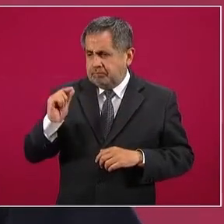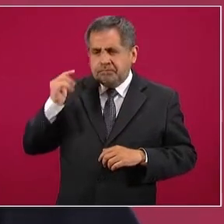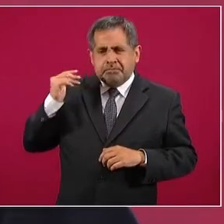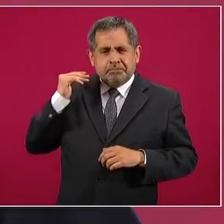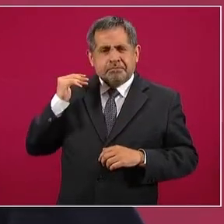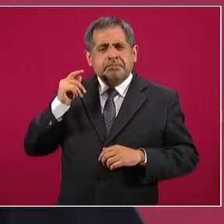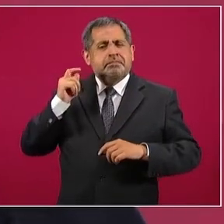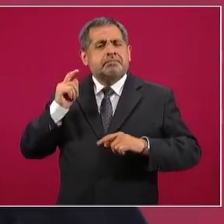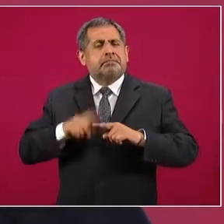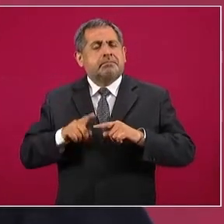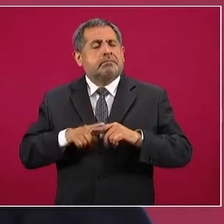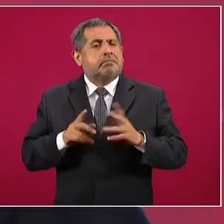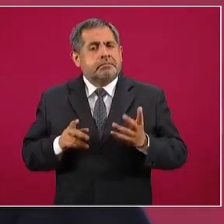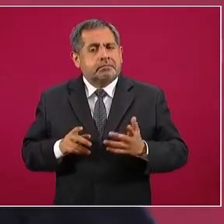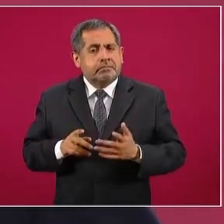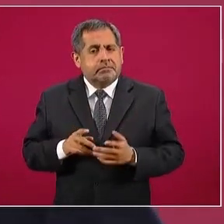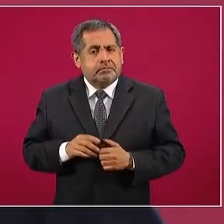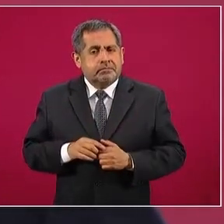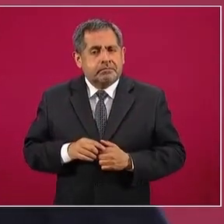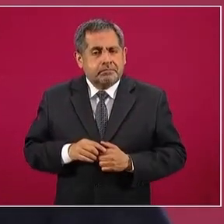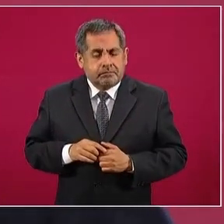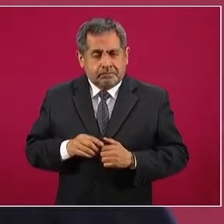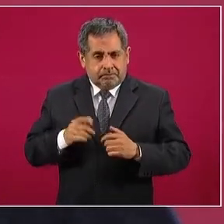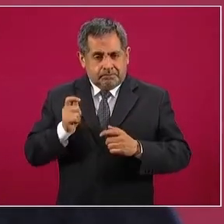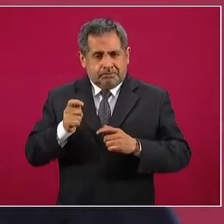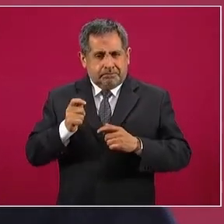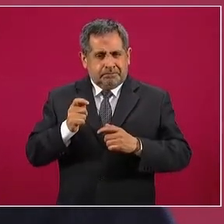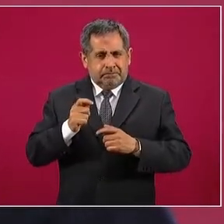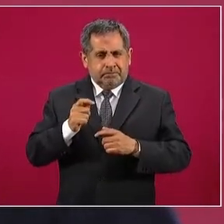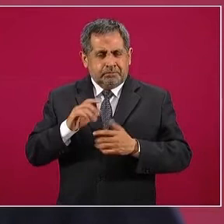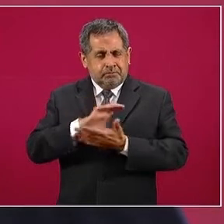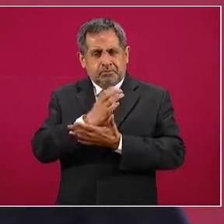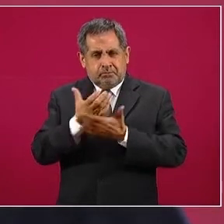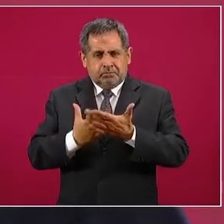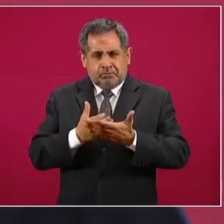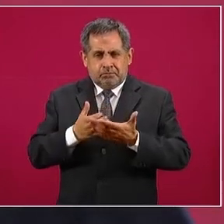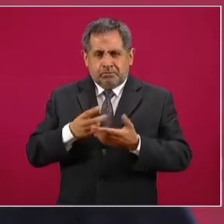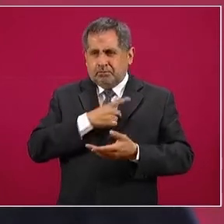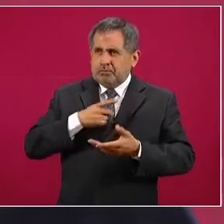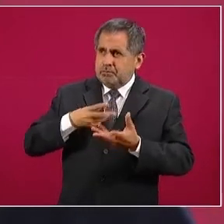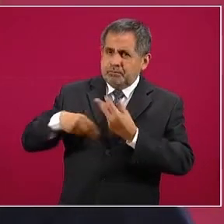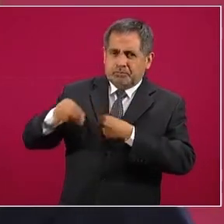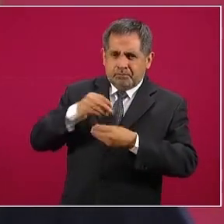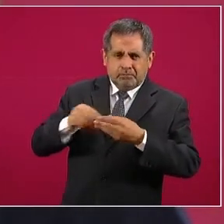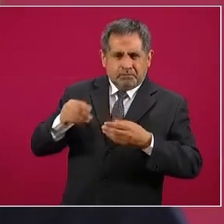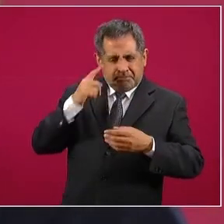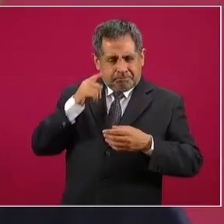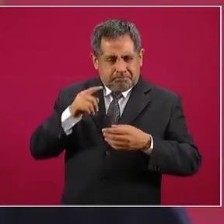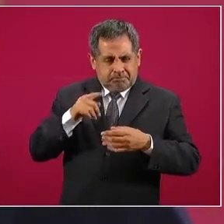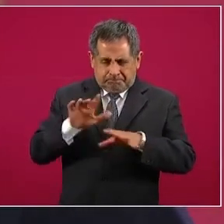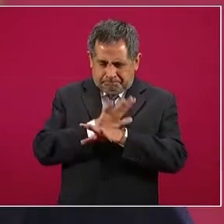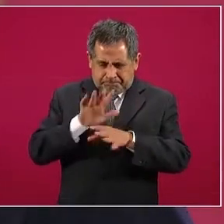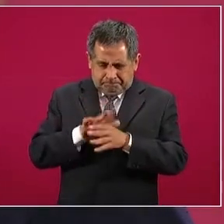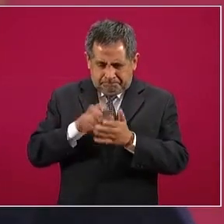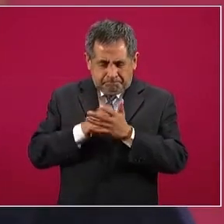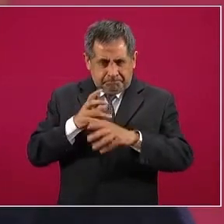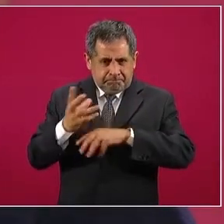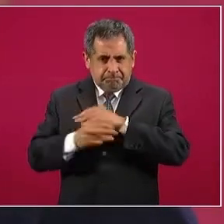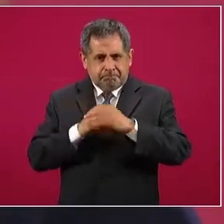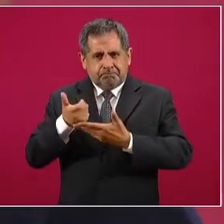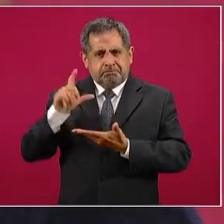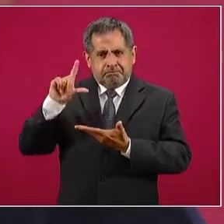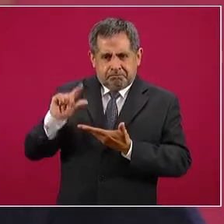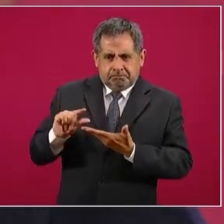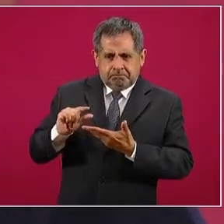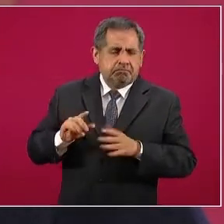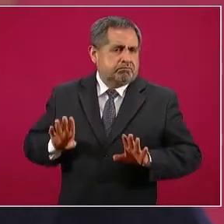lograr una reestructuración de un contrato de deuda a tasas muy bajas,